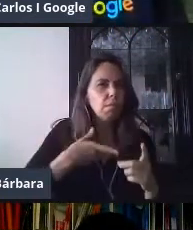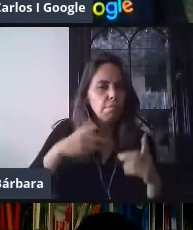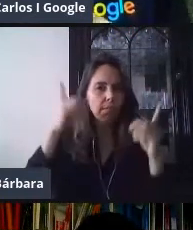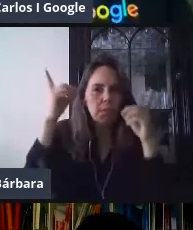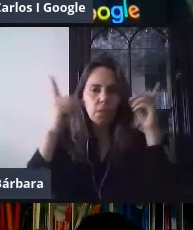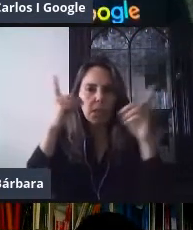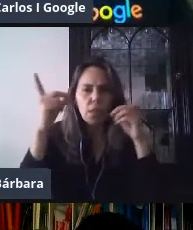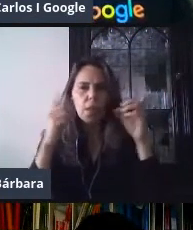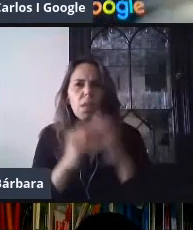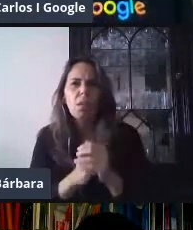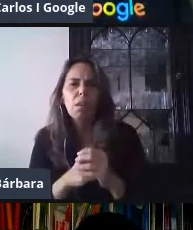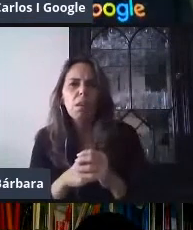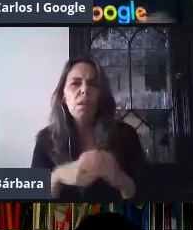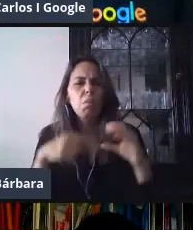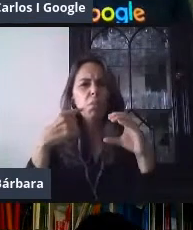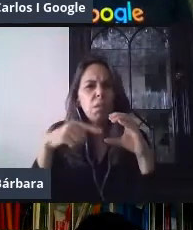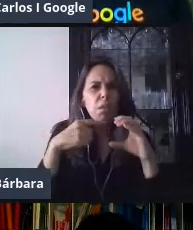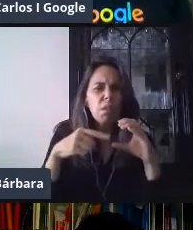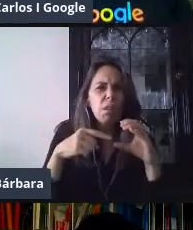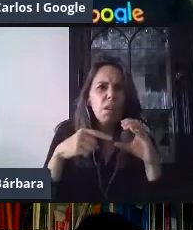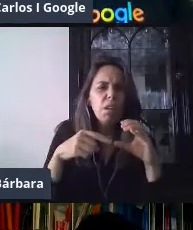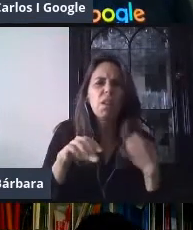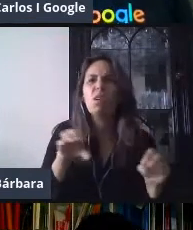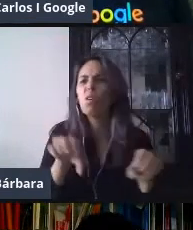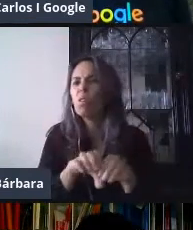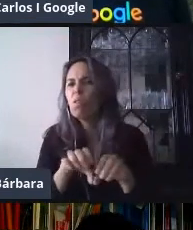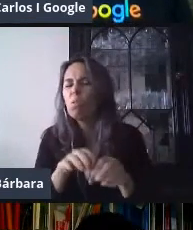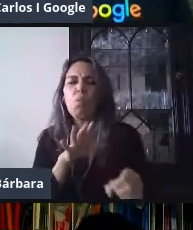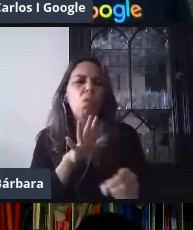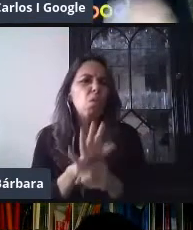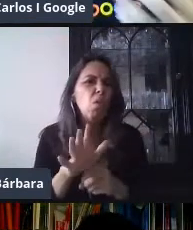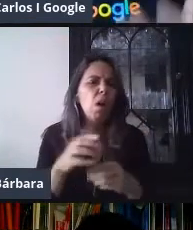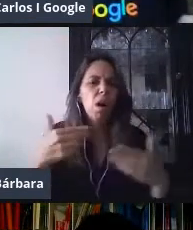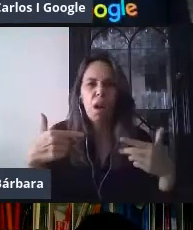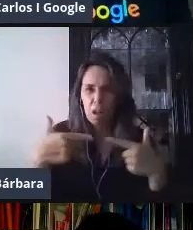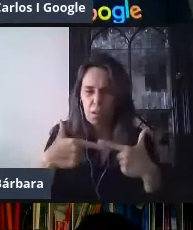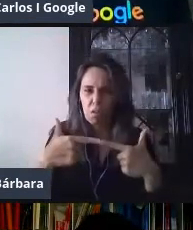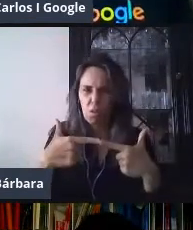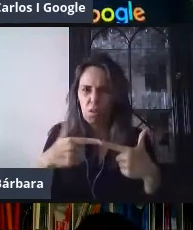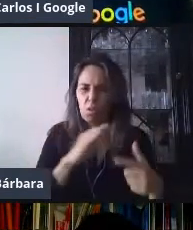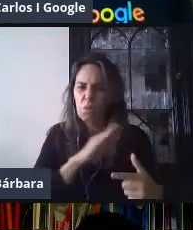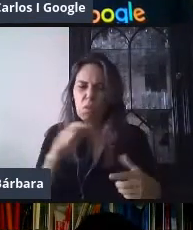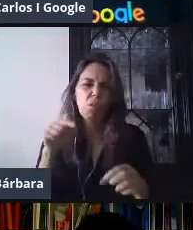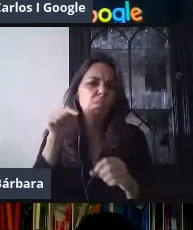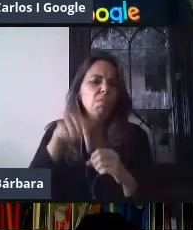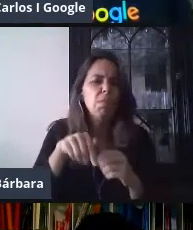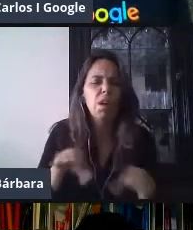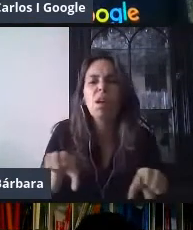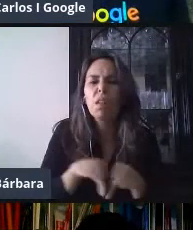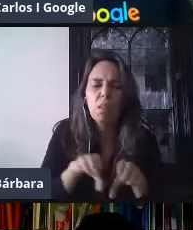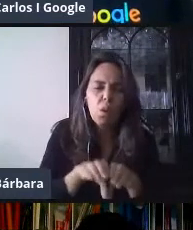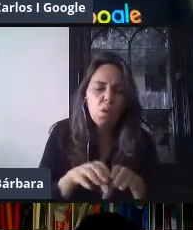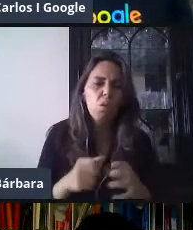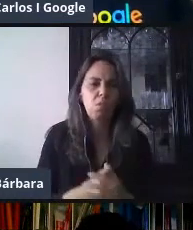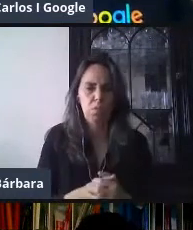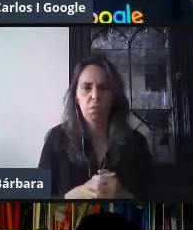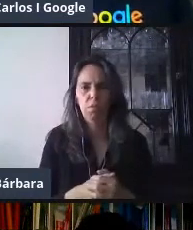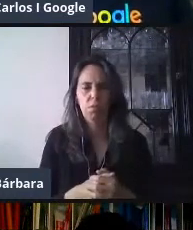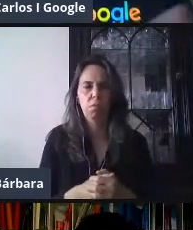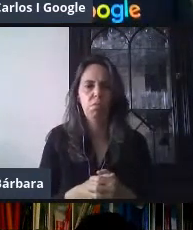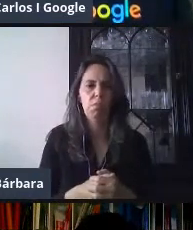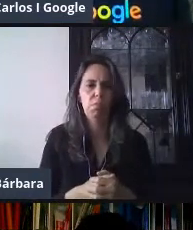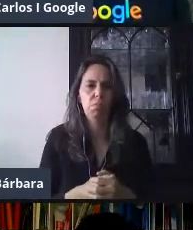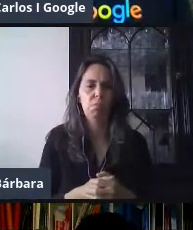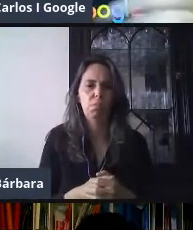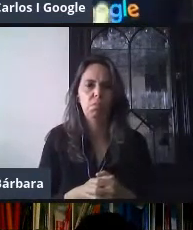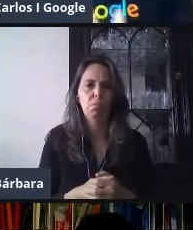mi cuenta educativa, cuál es la cuenta que tengo que usar para entrar a Google, dónde puedo yo tener algún punto de contacto en caso